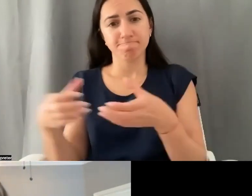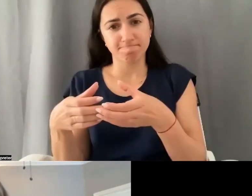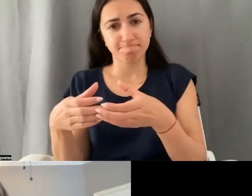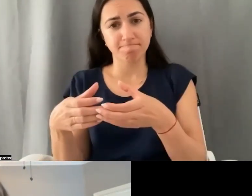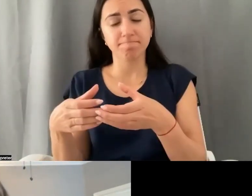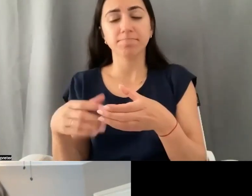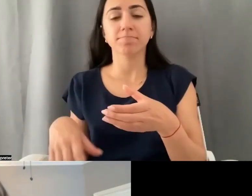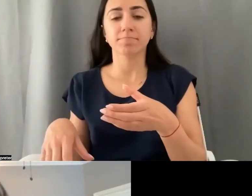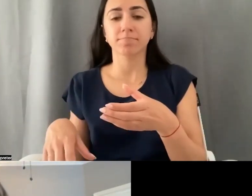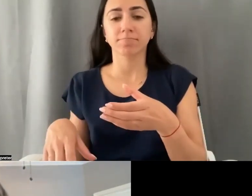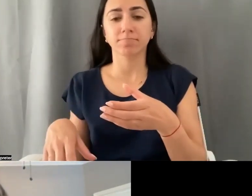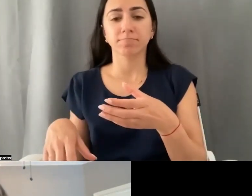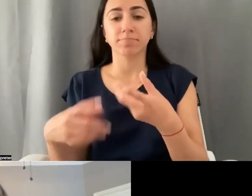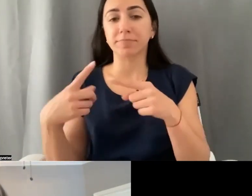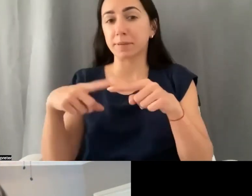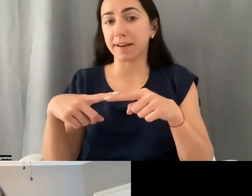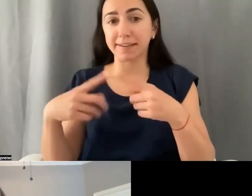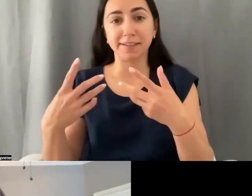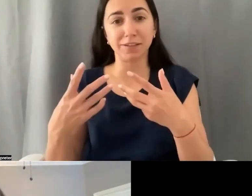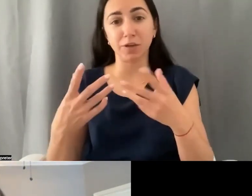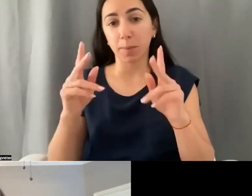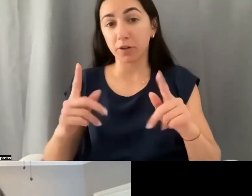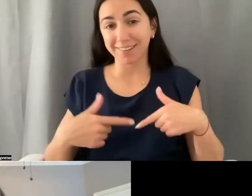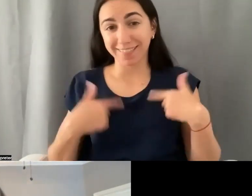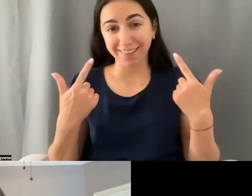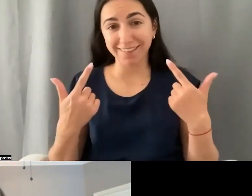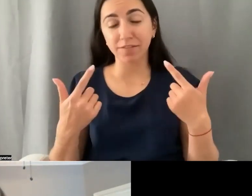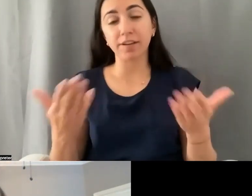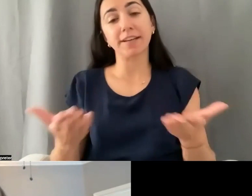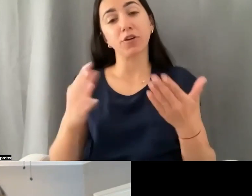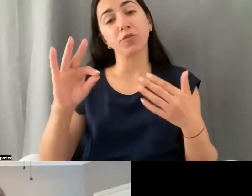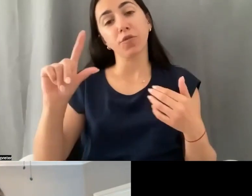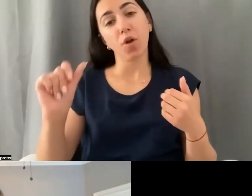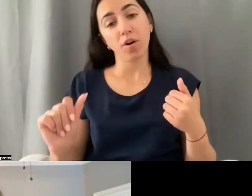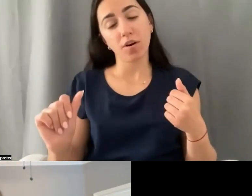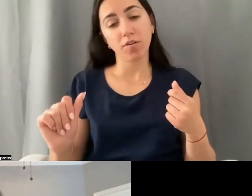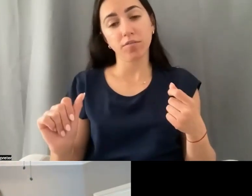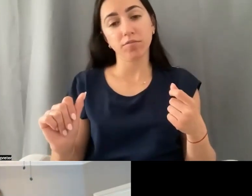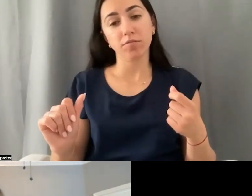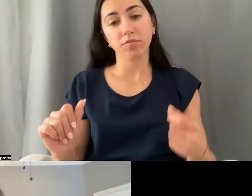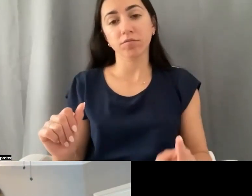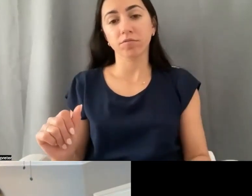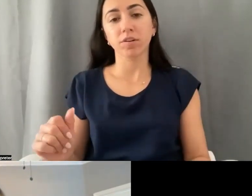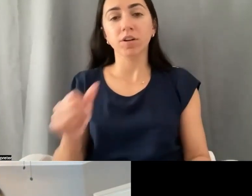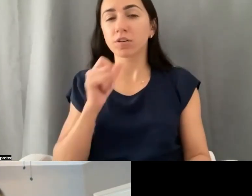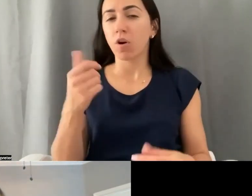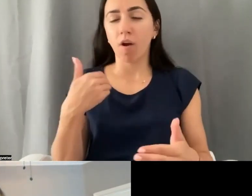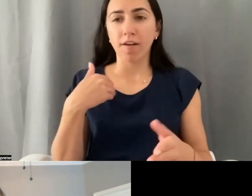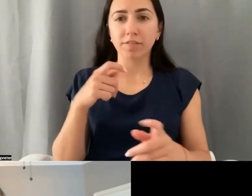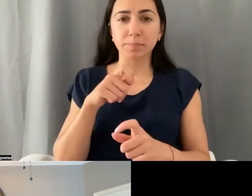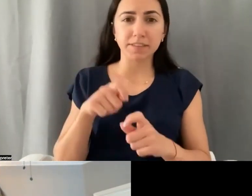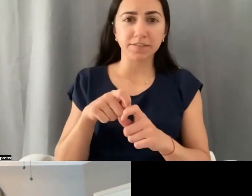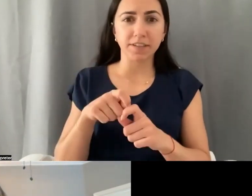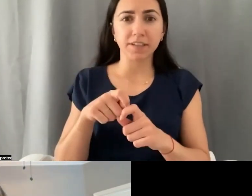tendemos a congregarnos juntos dependiendo de dónde vive la persona. Pero aquí en la Florida no tenemos